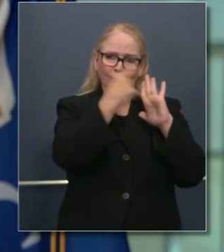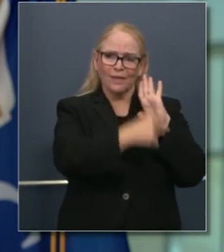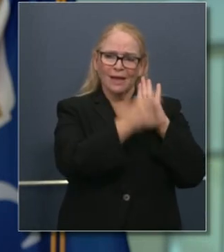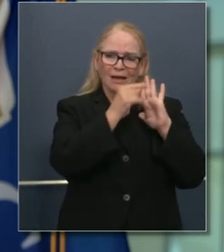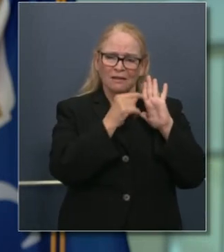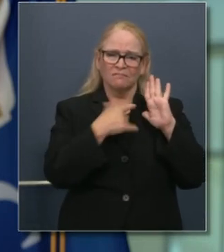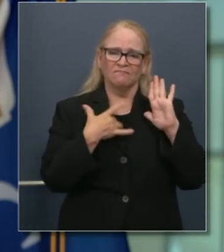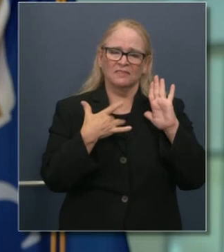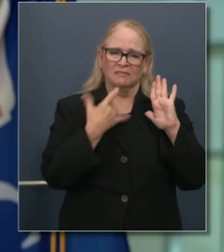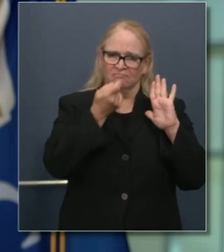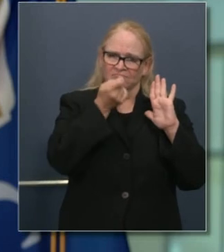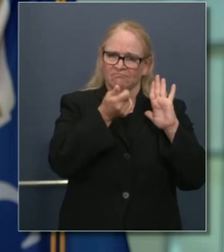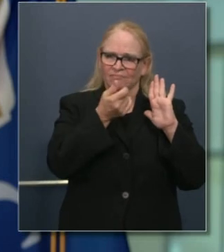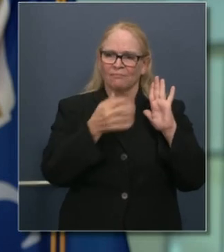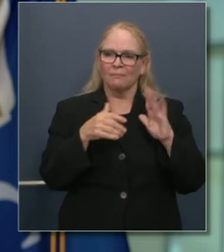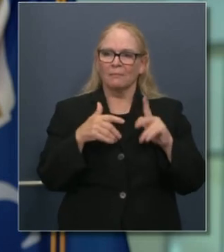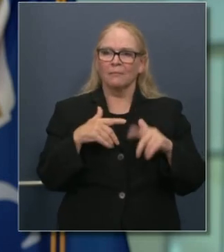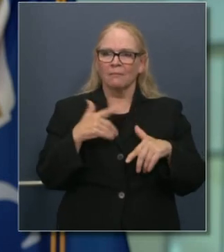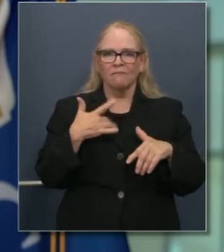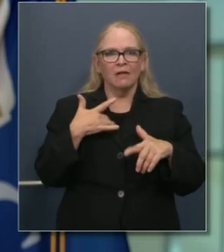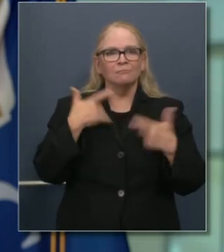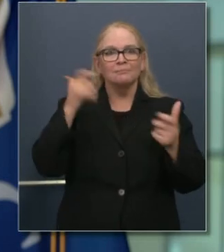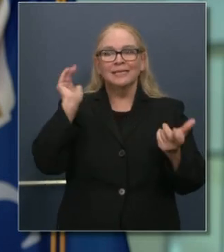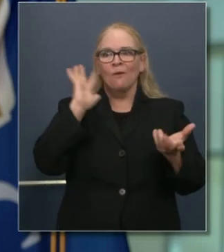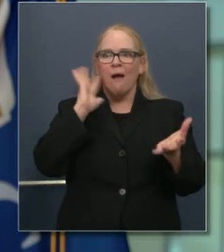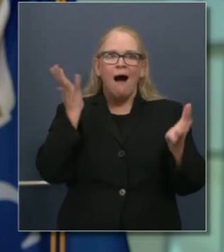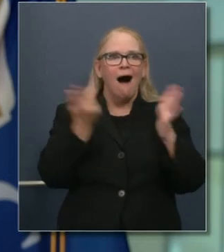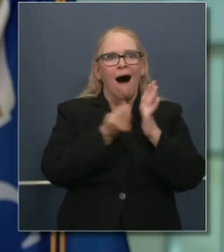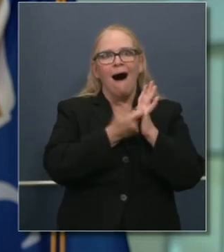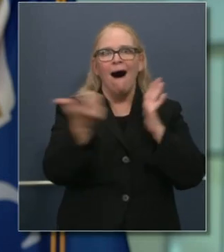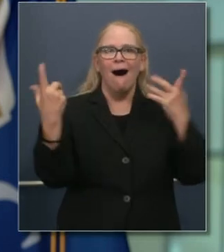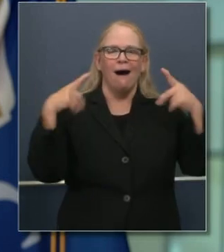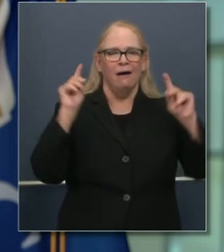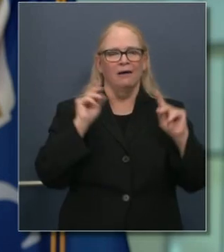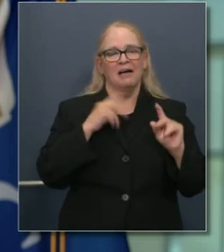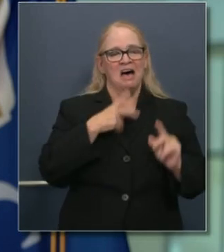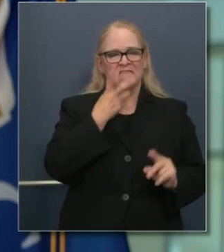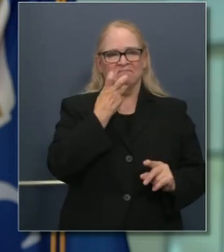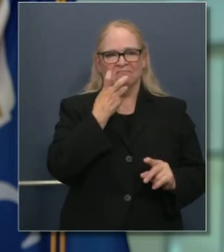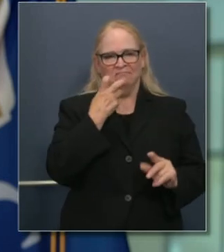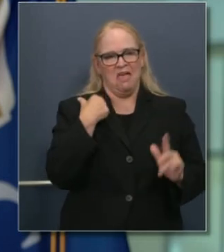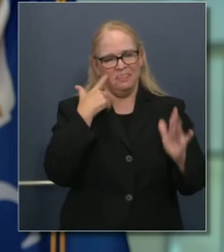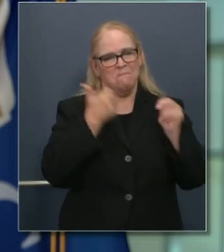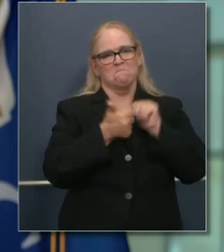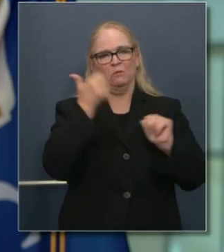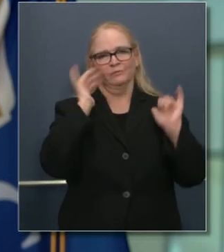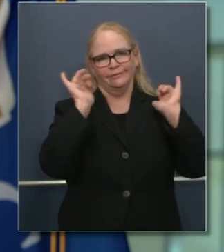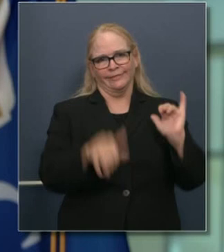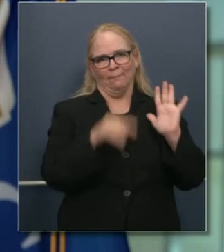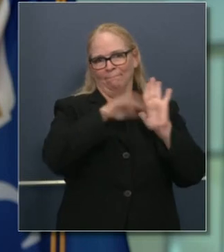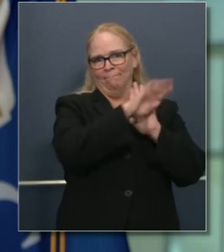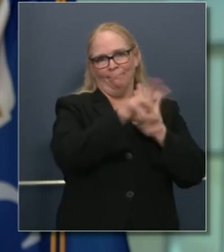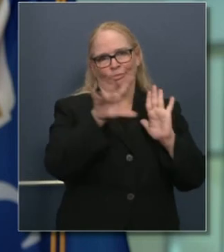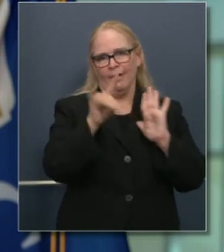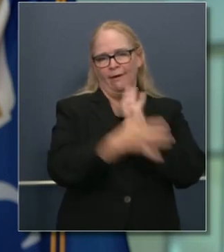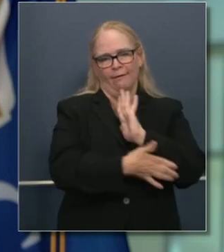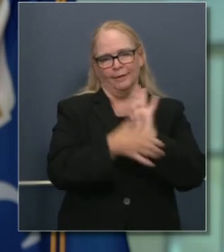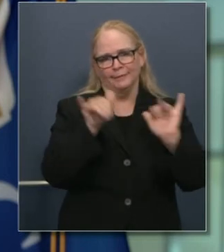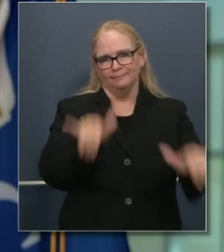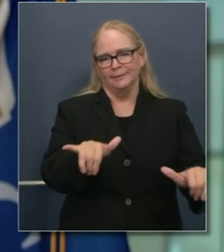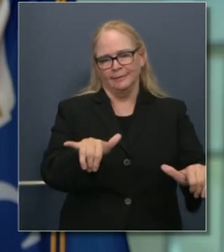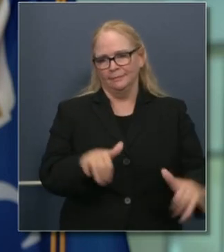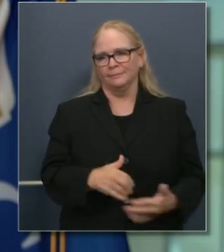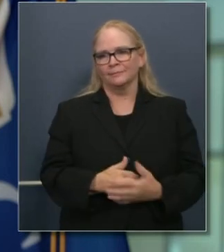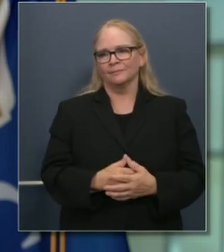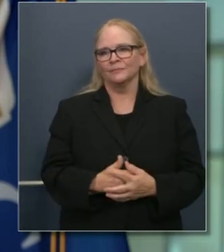modificaciones. Pero no espero ver cambios muy dramáticos. Así que eso es un vistazo leve. Pero la